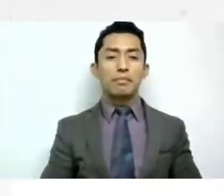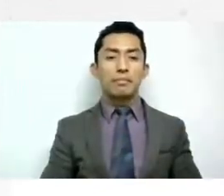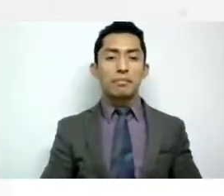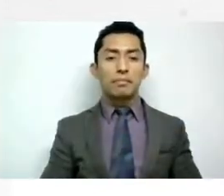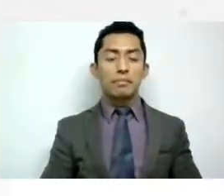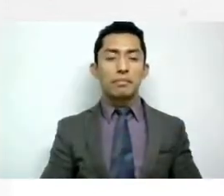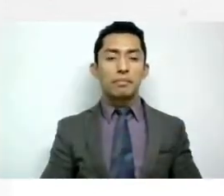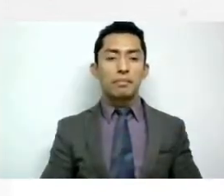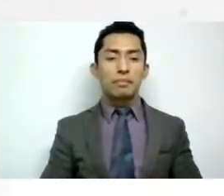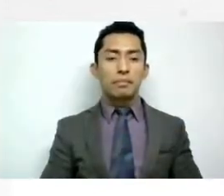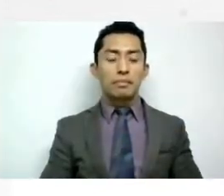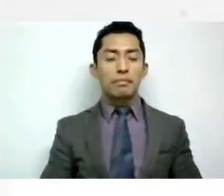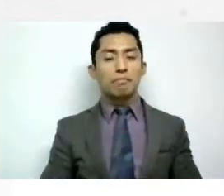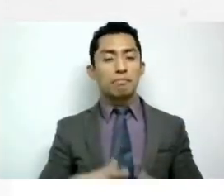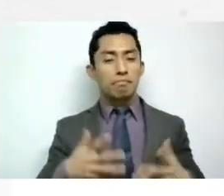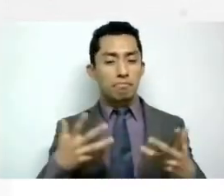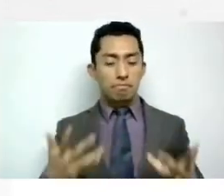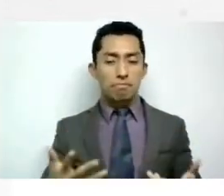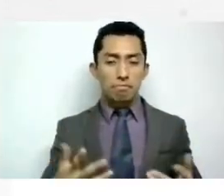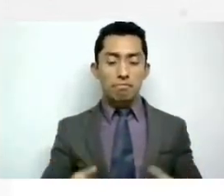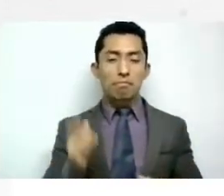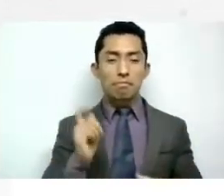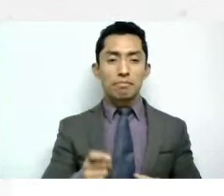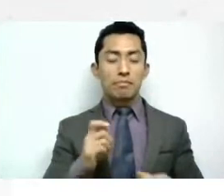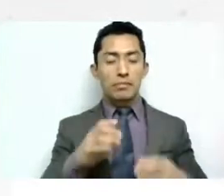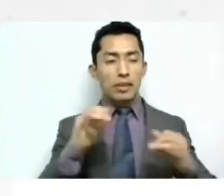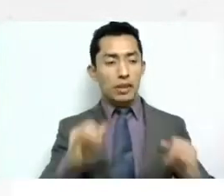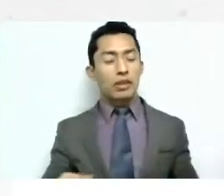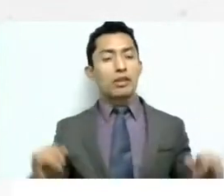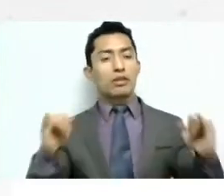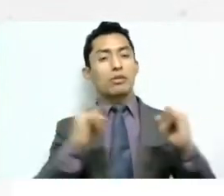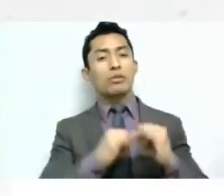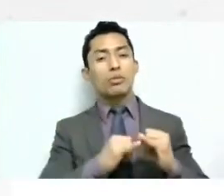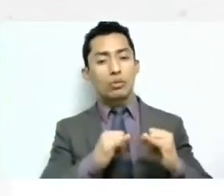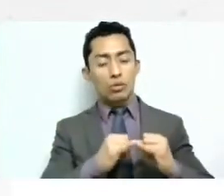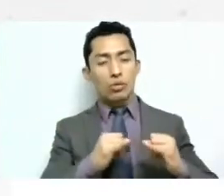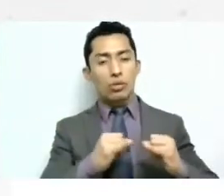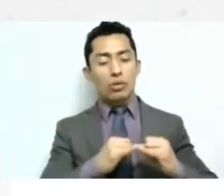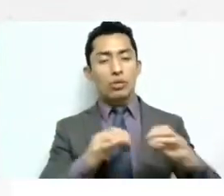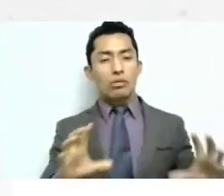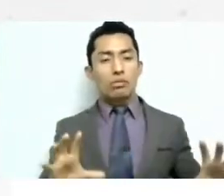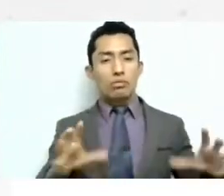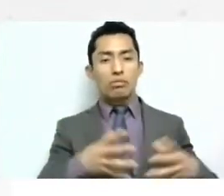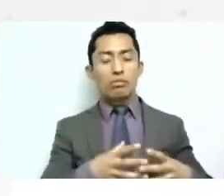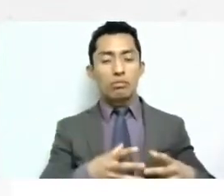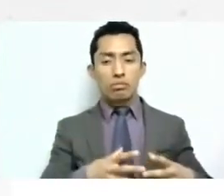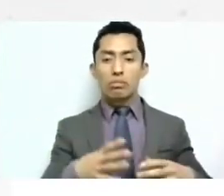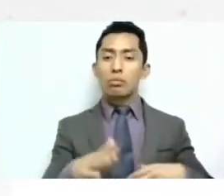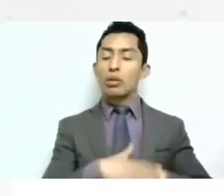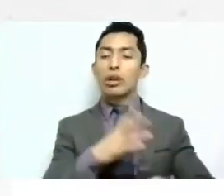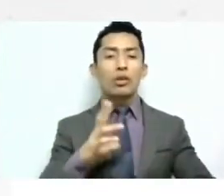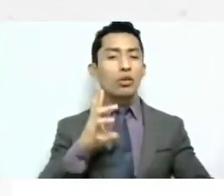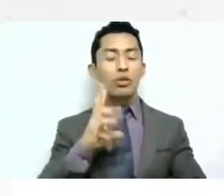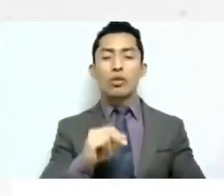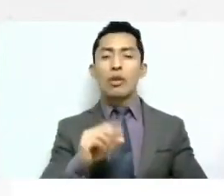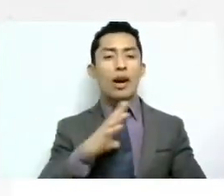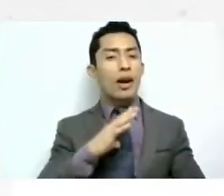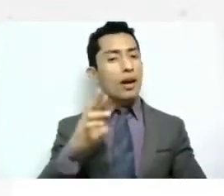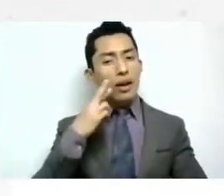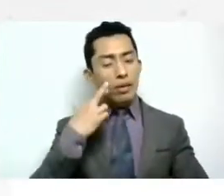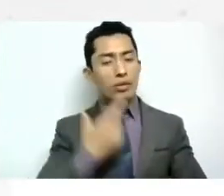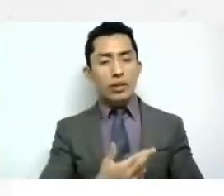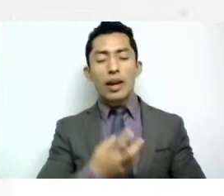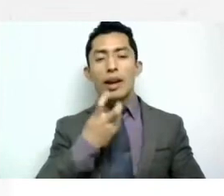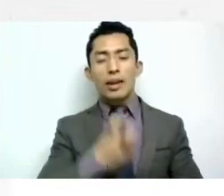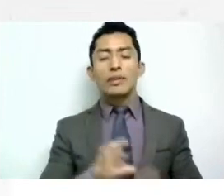nos el el el instituto por no tener esa capacidad que se que se mencionaba